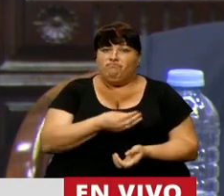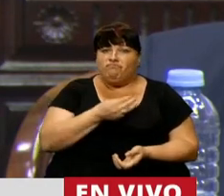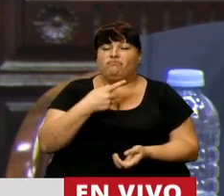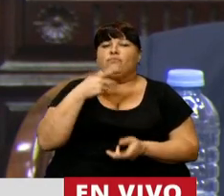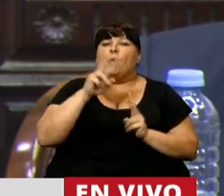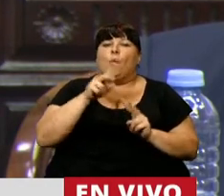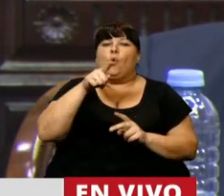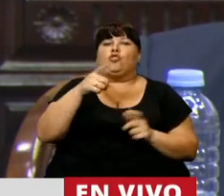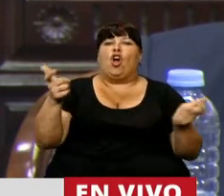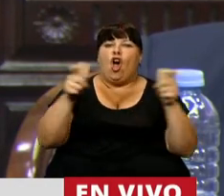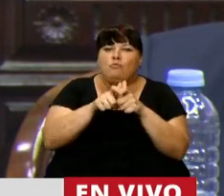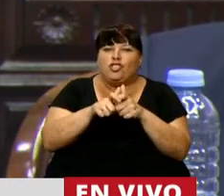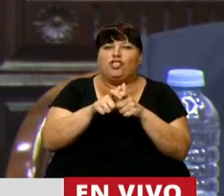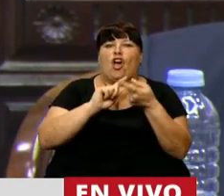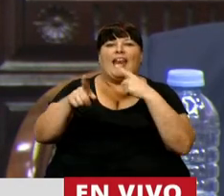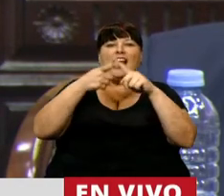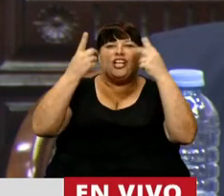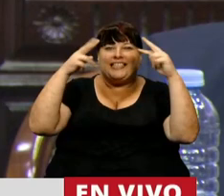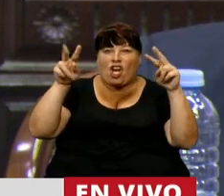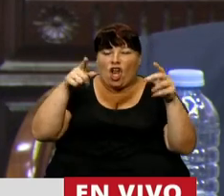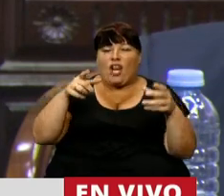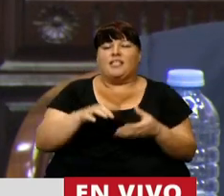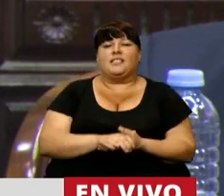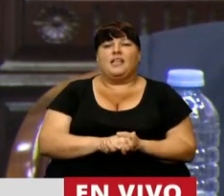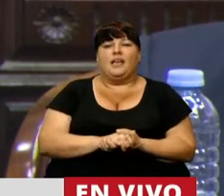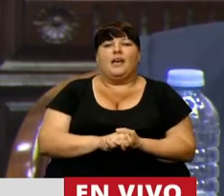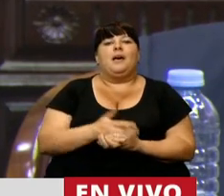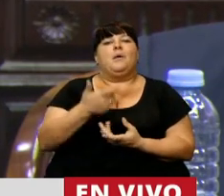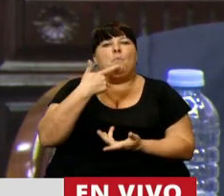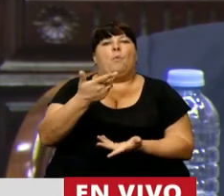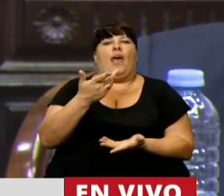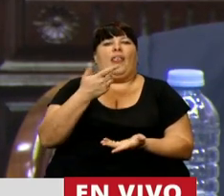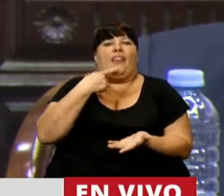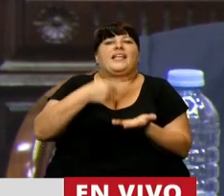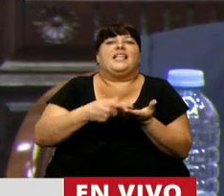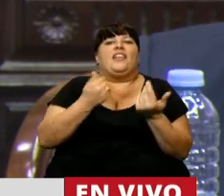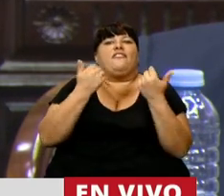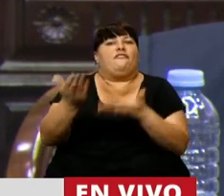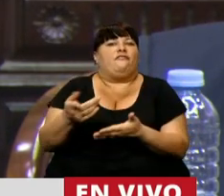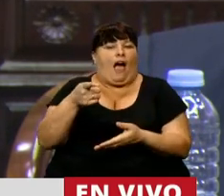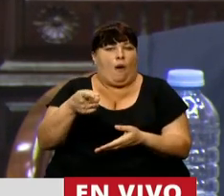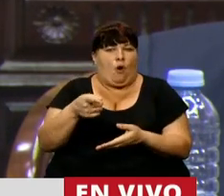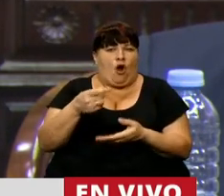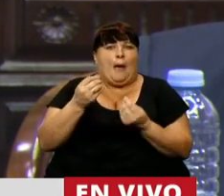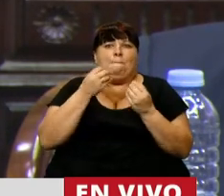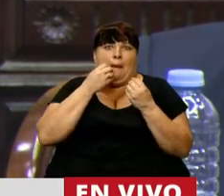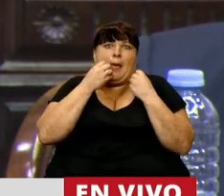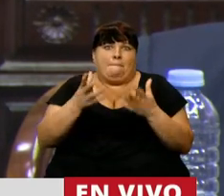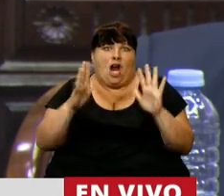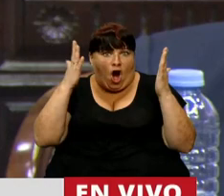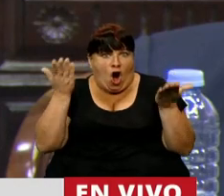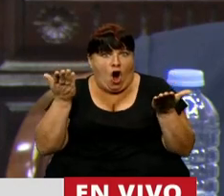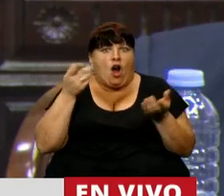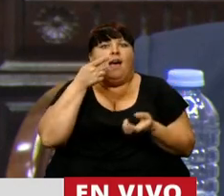que la Comisión de Relaciones Exteriores se pronunciara a favor en beneplácito